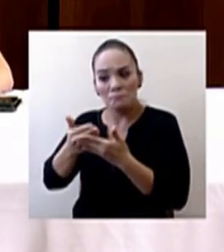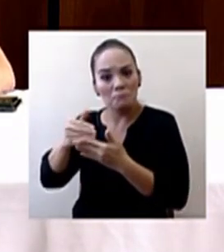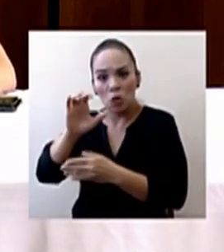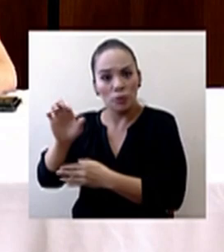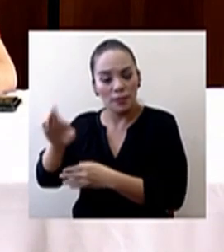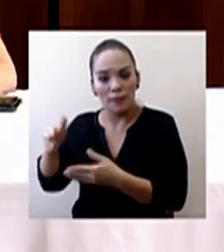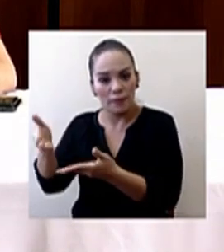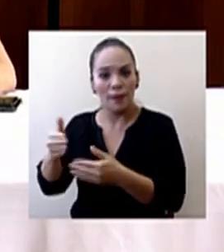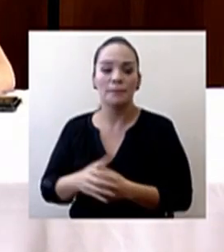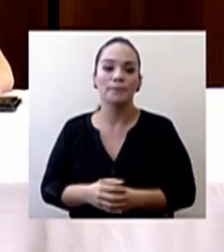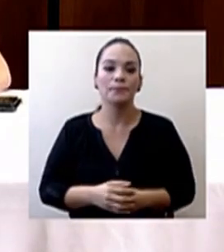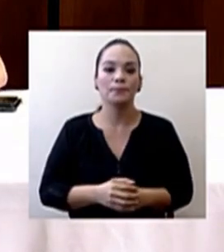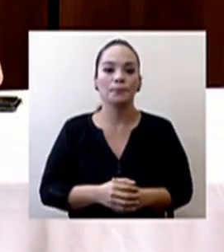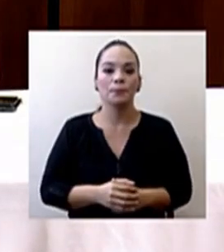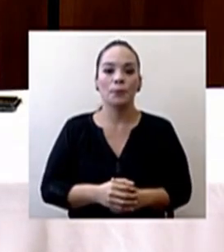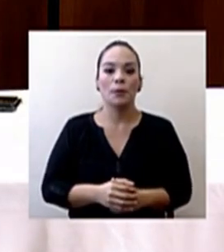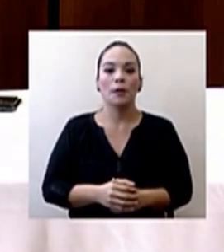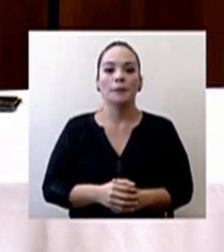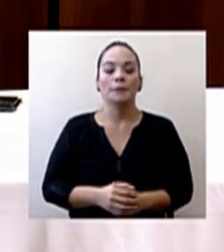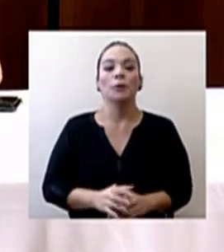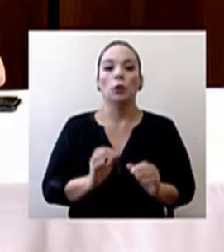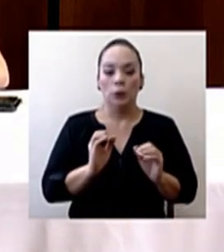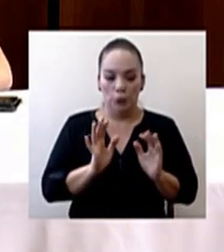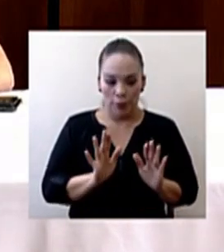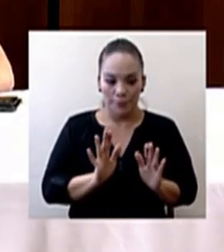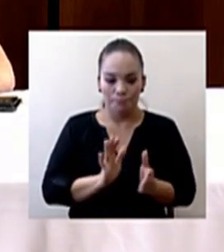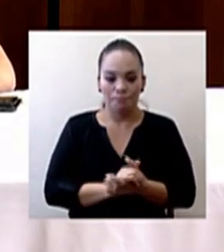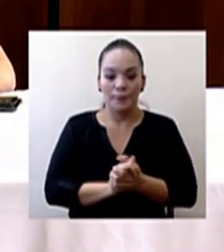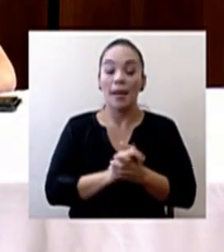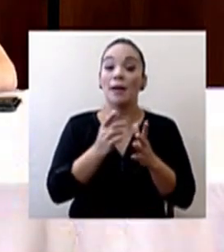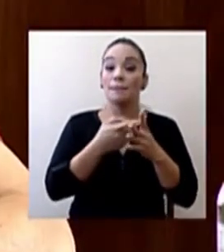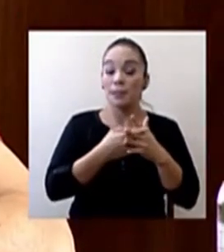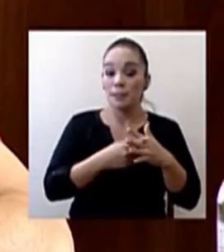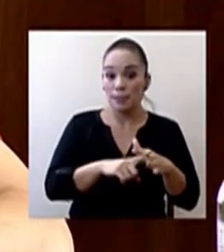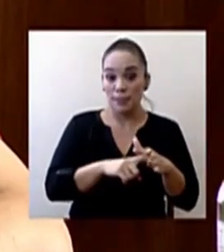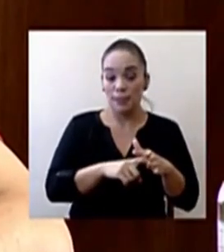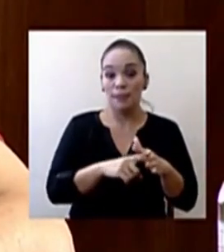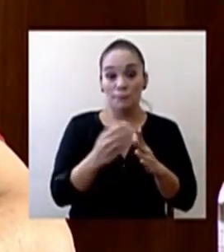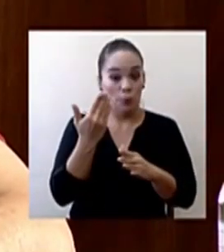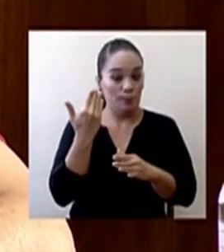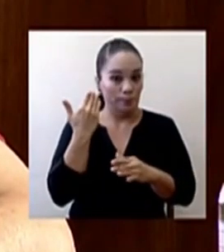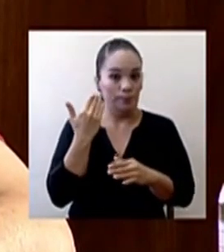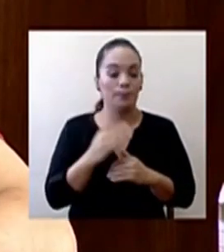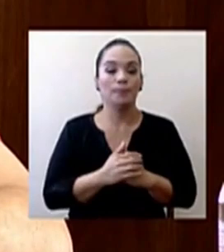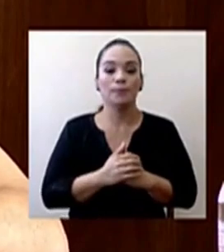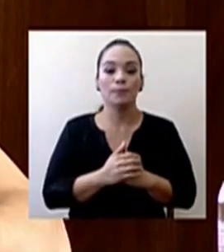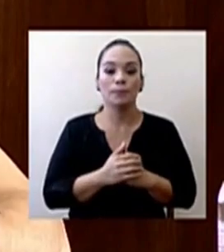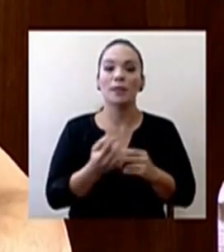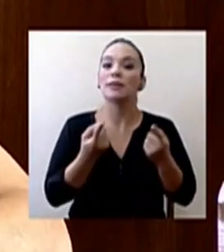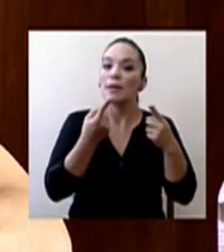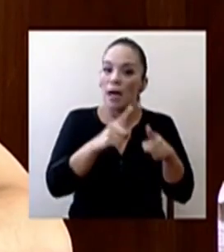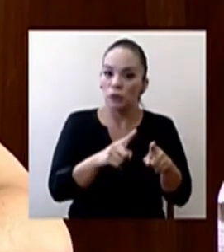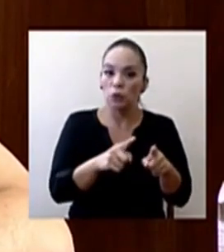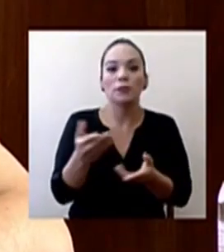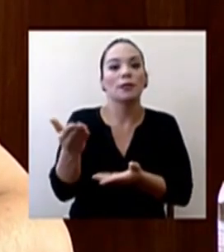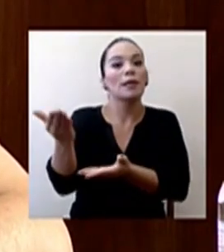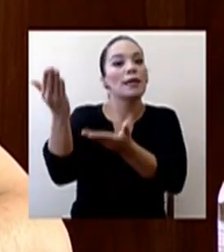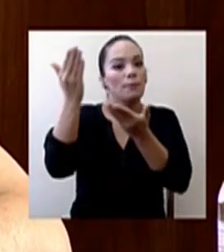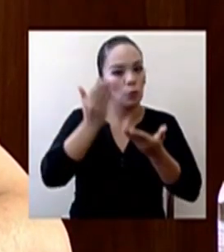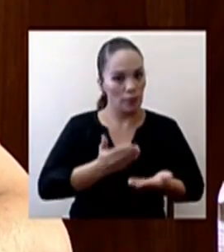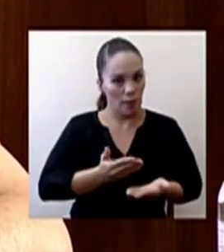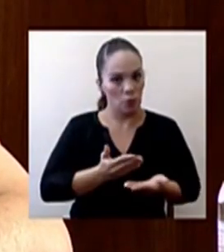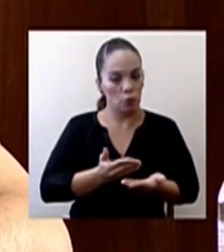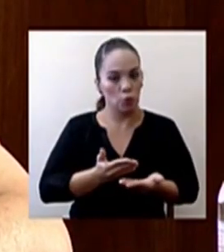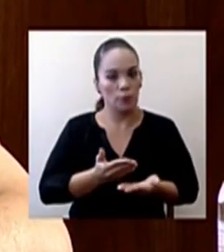Costa Rica. Vamos a ver. Al principio tuvimos casos importados, ¿verdad?